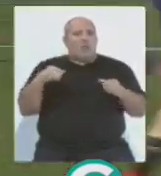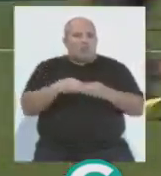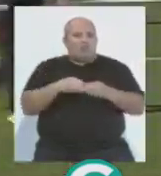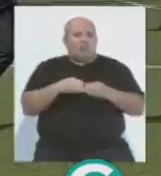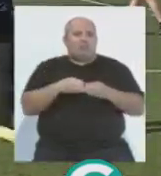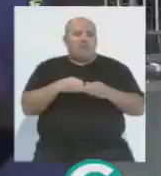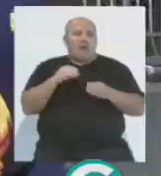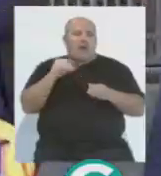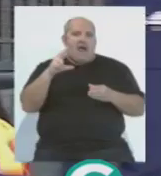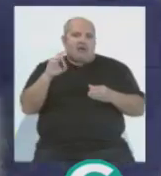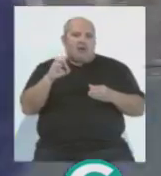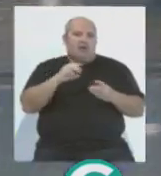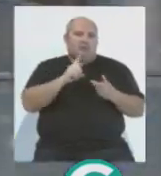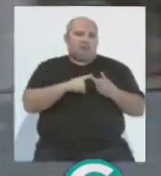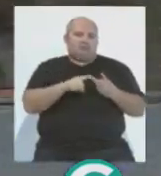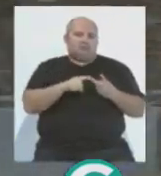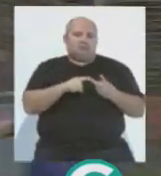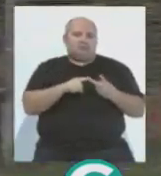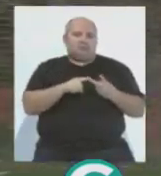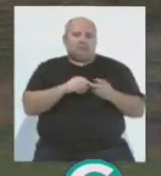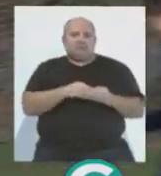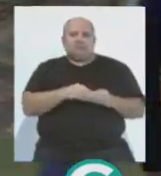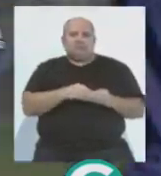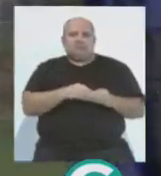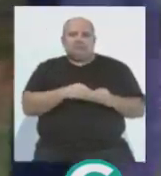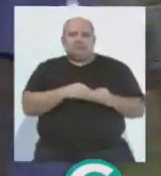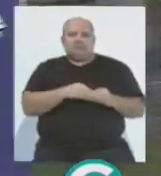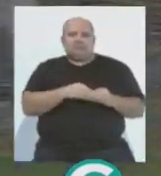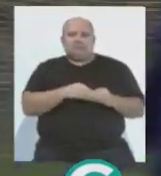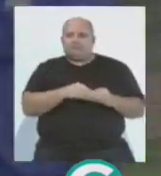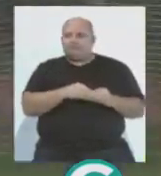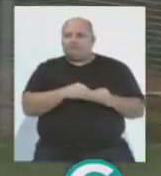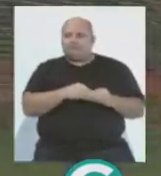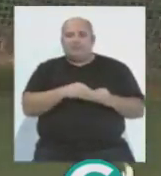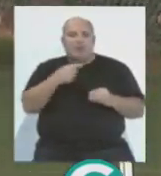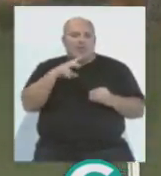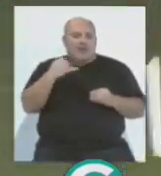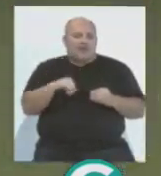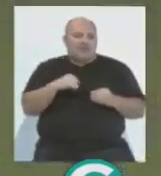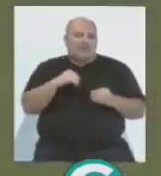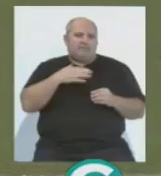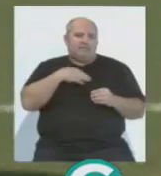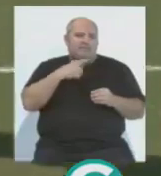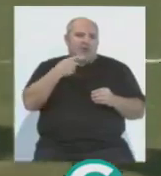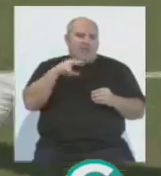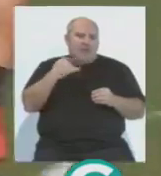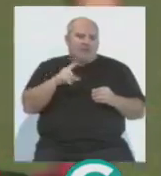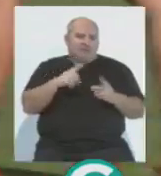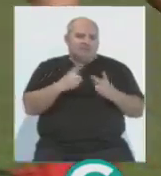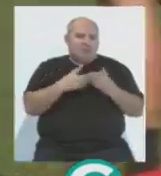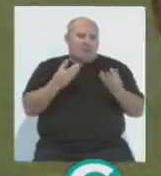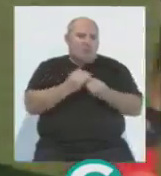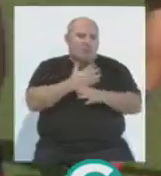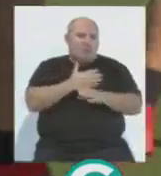a Cristian Arco y a, en este caso González, a Sergio González, el